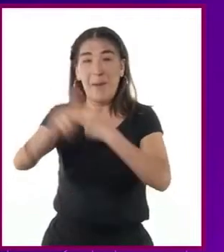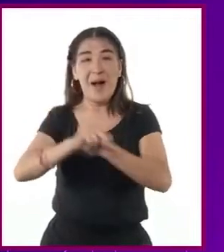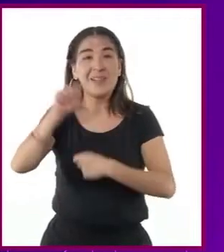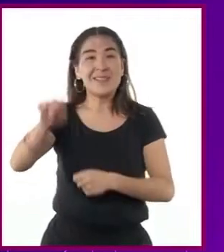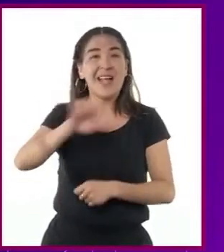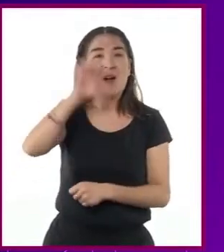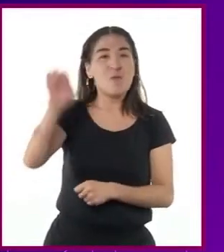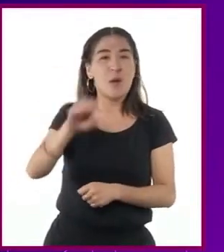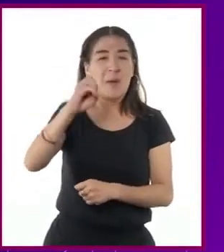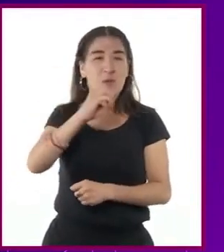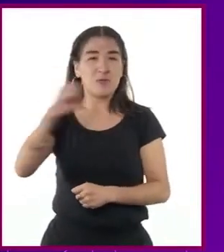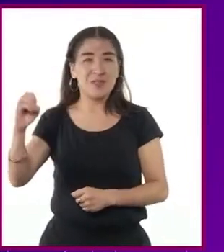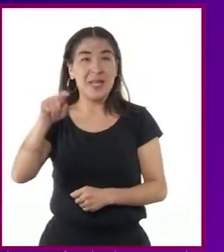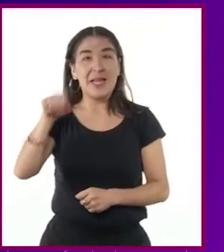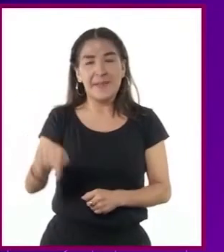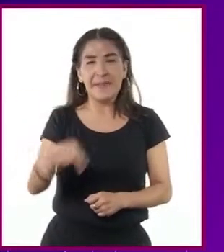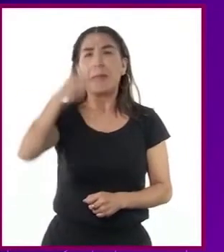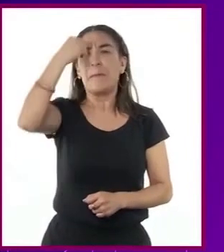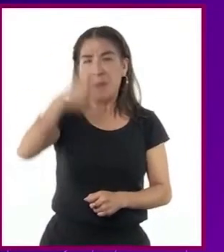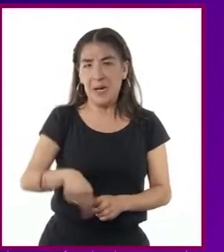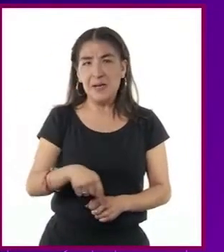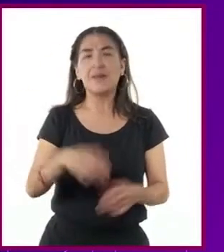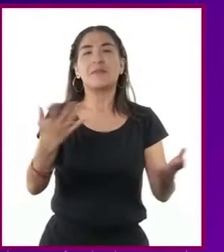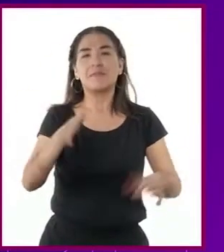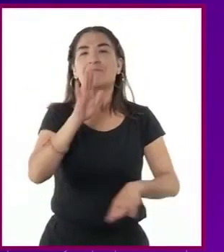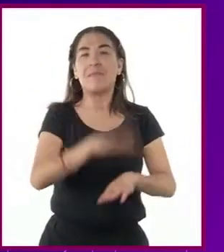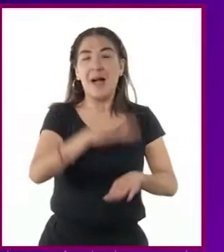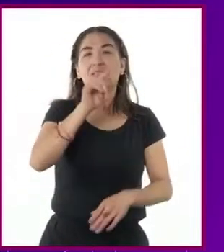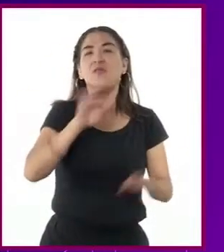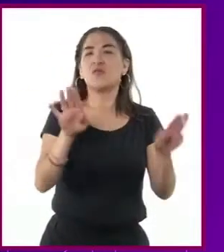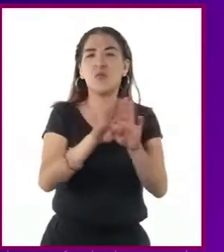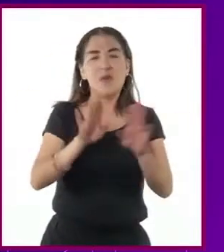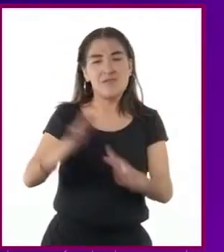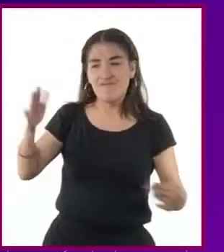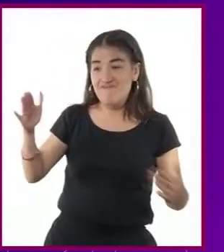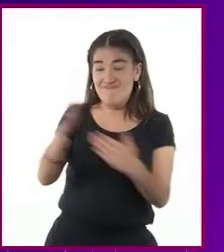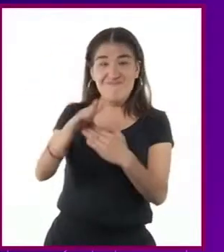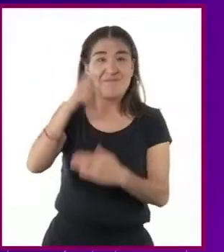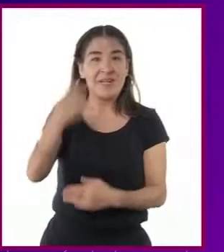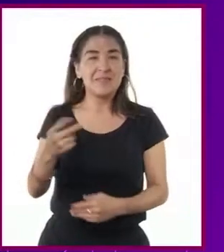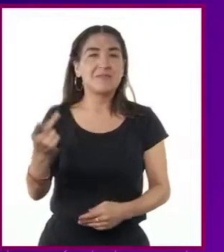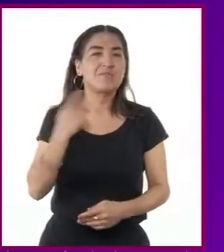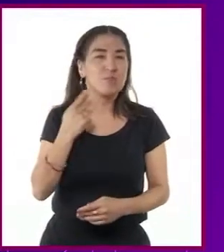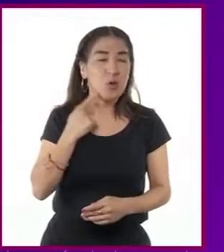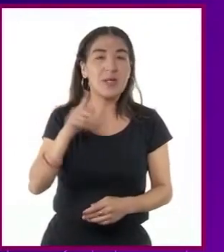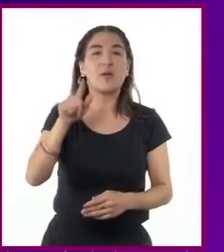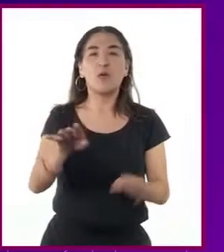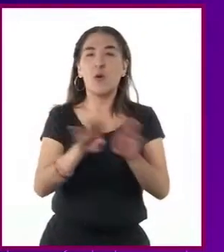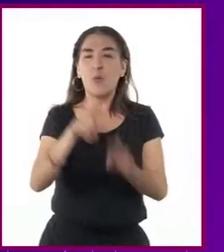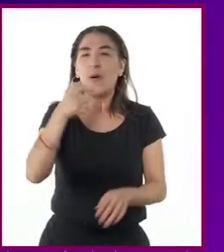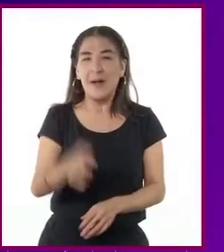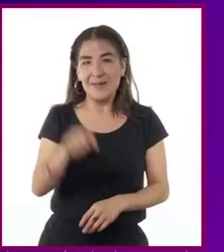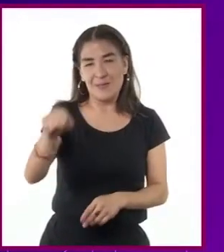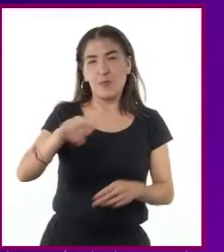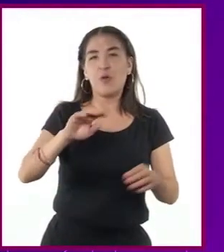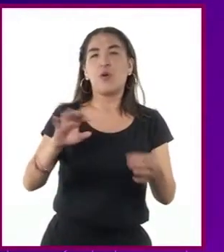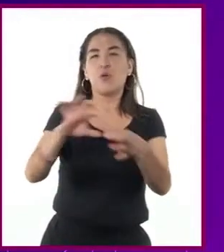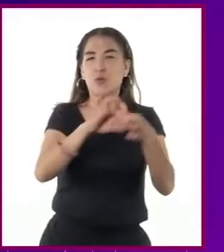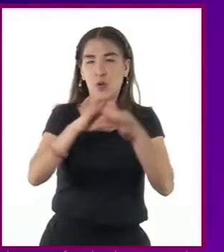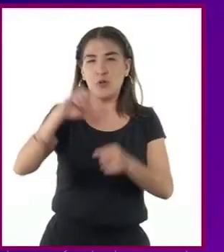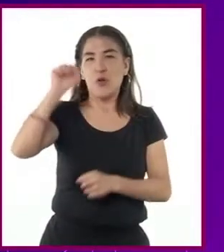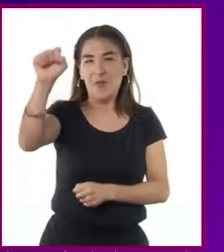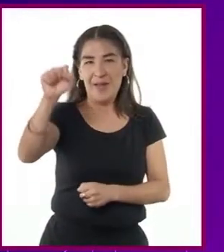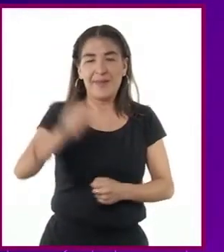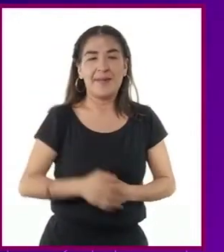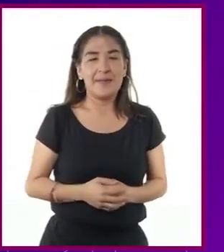Occidental, con la intención de contener el avance militar y político de la Unión Soviética. El bloque